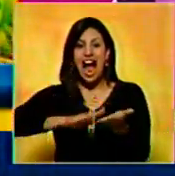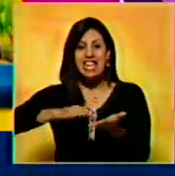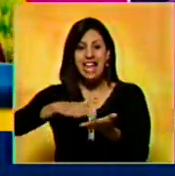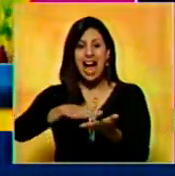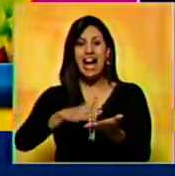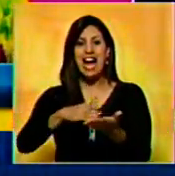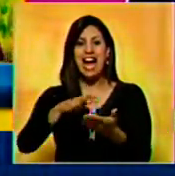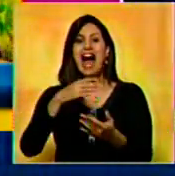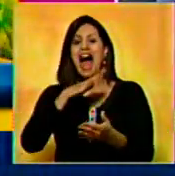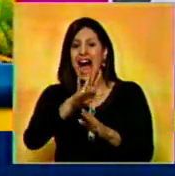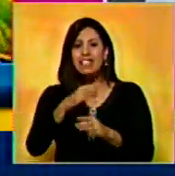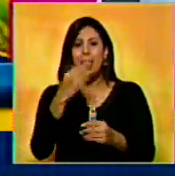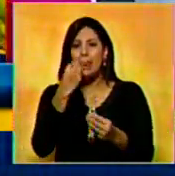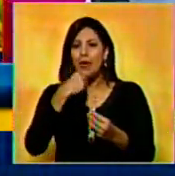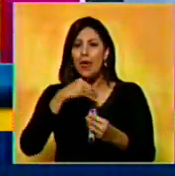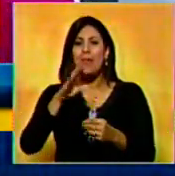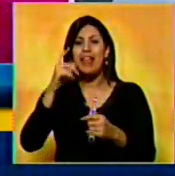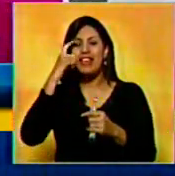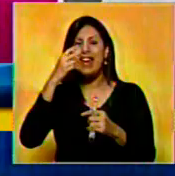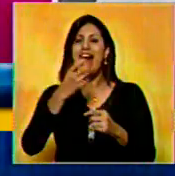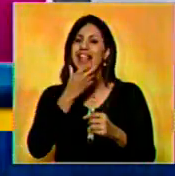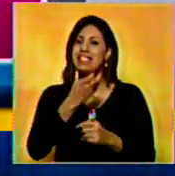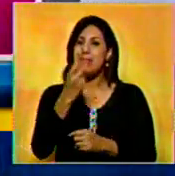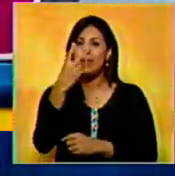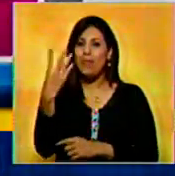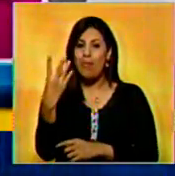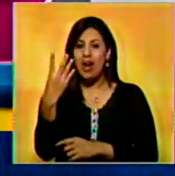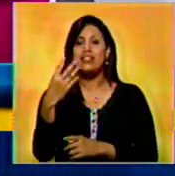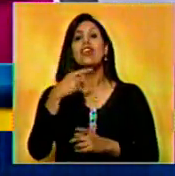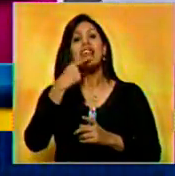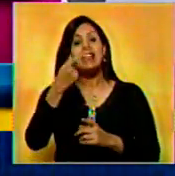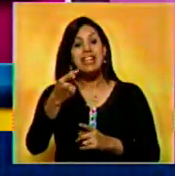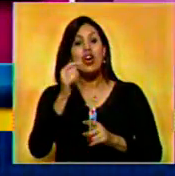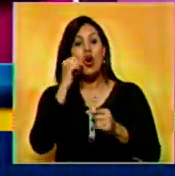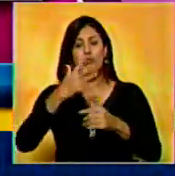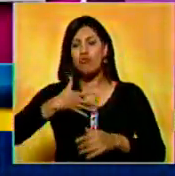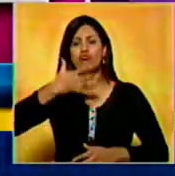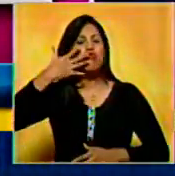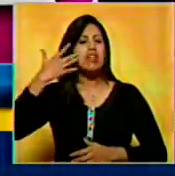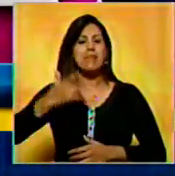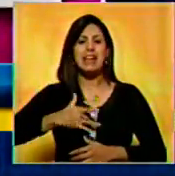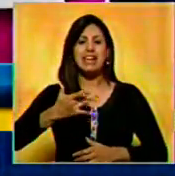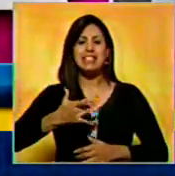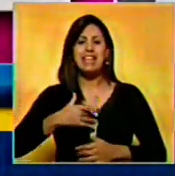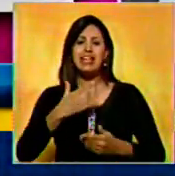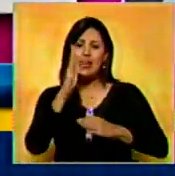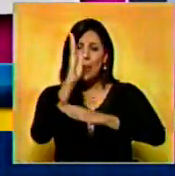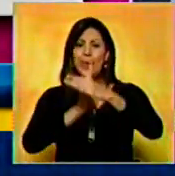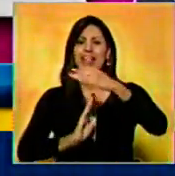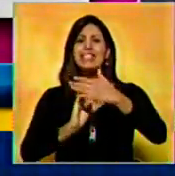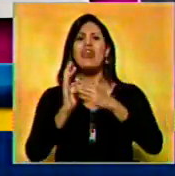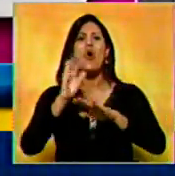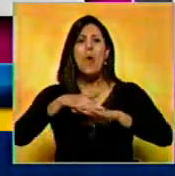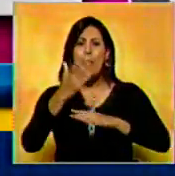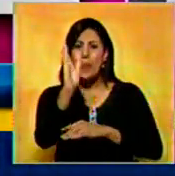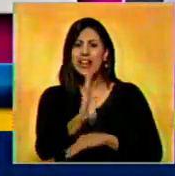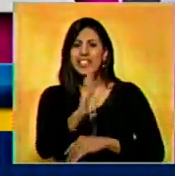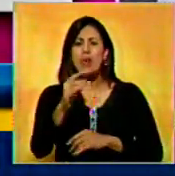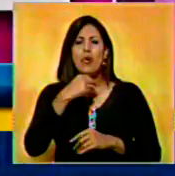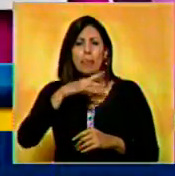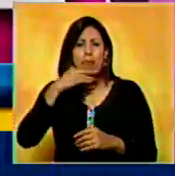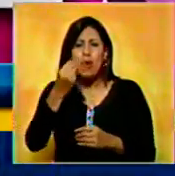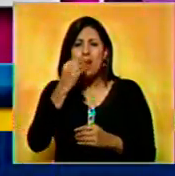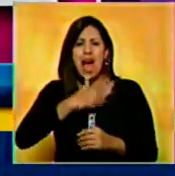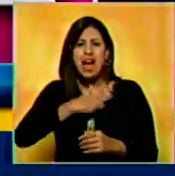hallacas de las cuales pudo disfrutar el día de Nochebuena. Valderrama escribió orgulloso Me siento bendecido por haber podido degustar mi